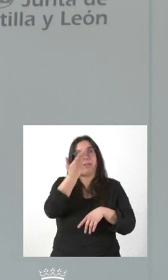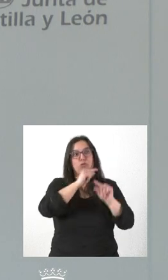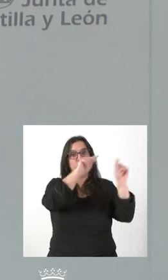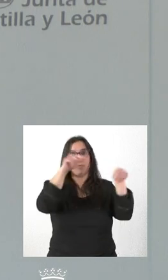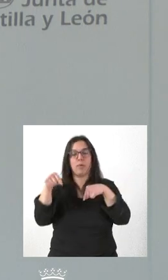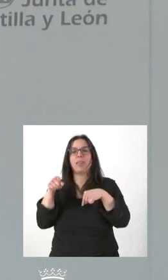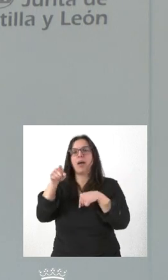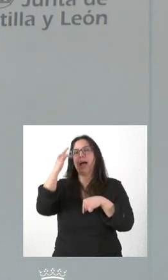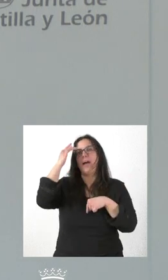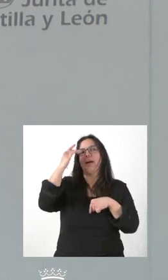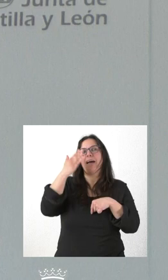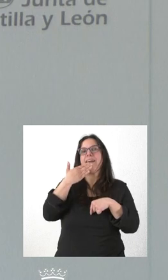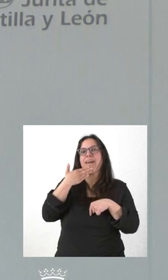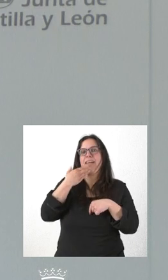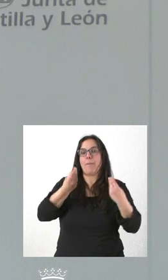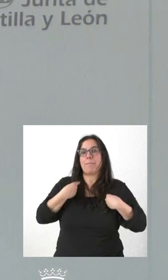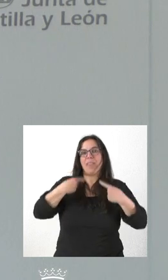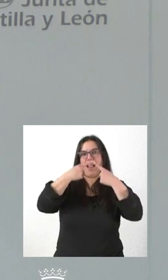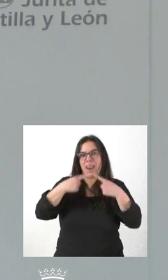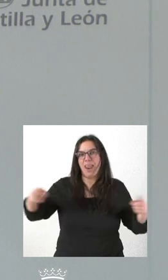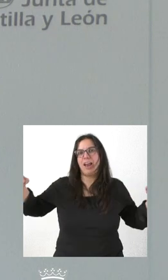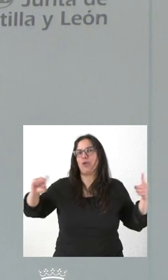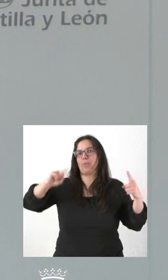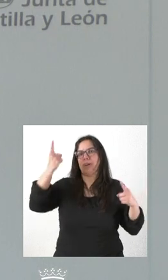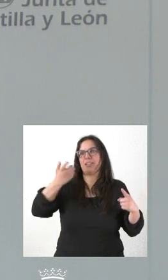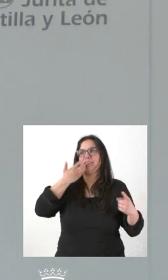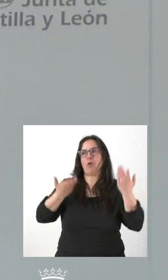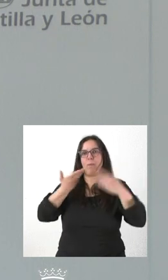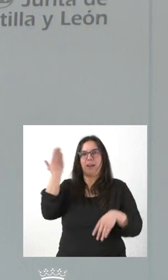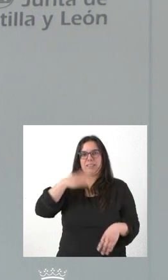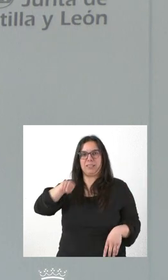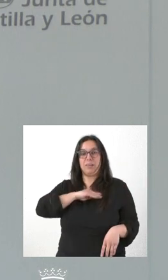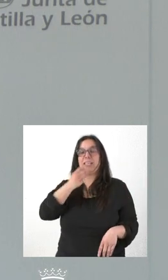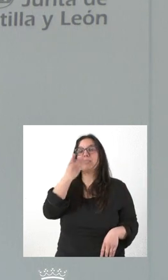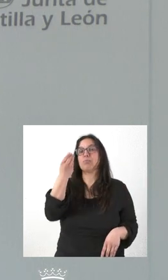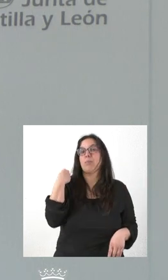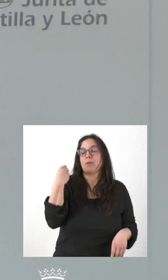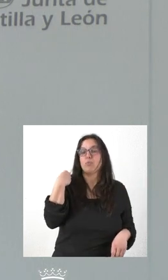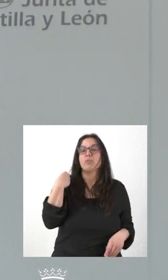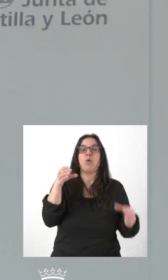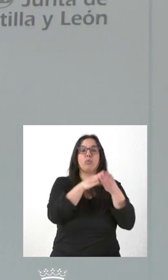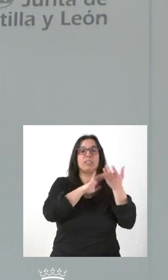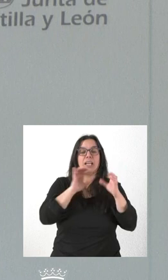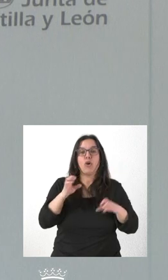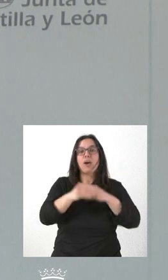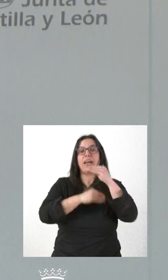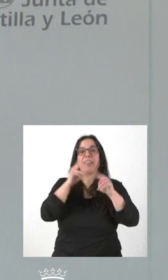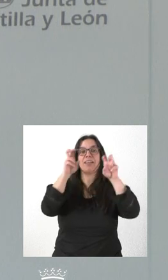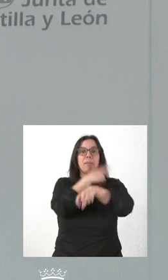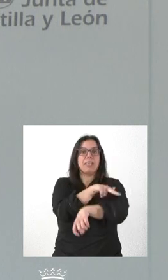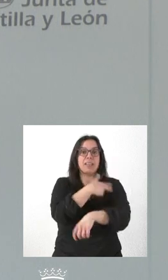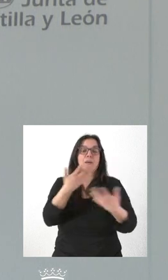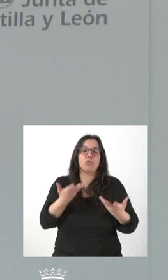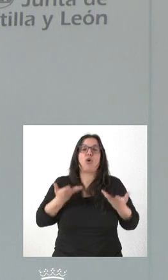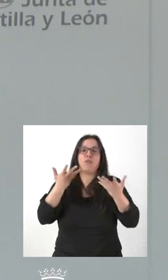con mayor esperanza de vida dentro del contexto nacional. Por tanto, si usted me pregunta lo que hace la Junta de Castilla y Materia Sanitaria, pues lo que